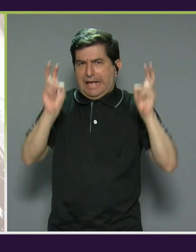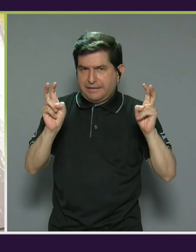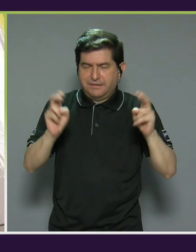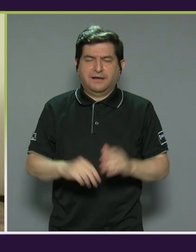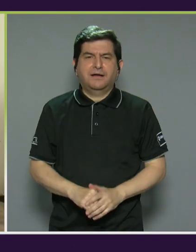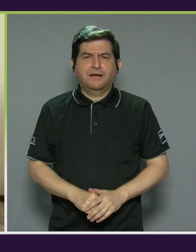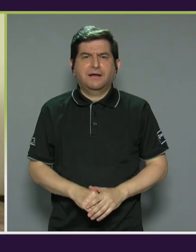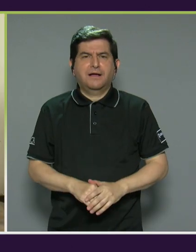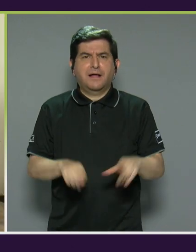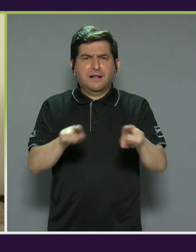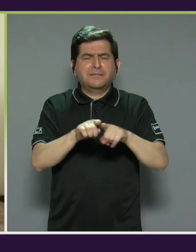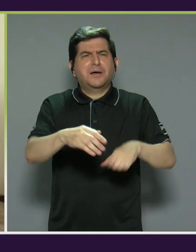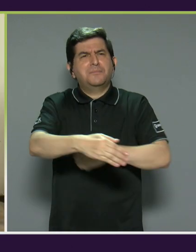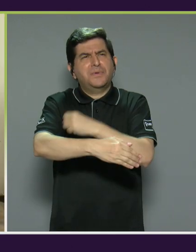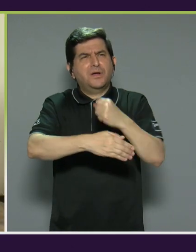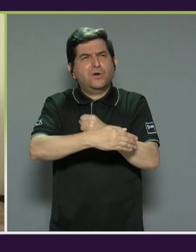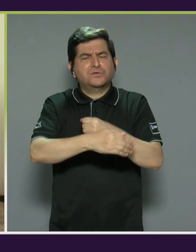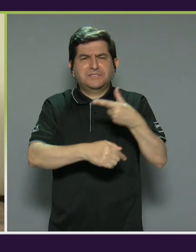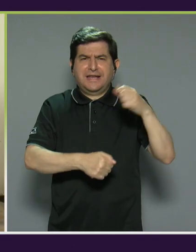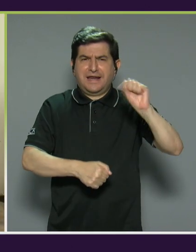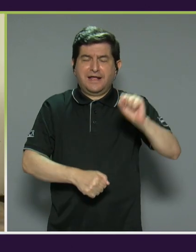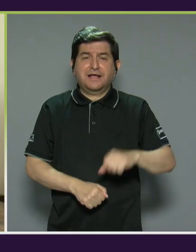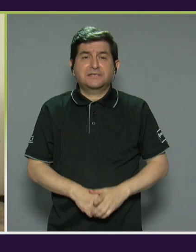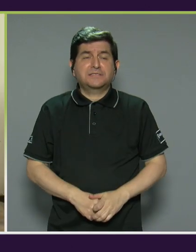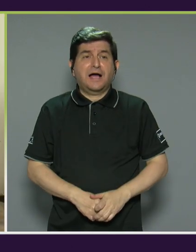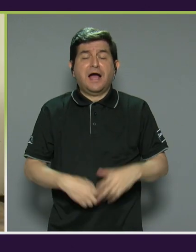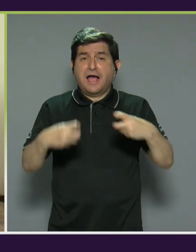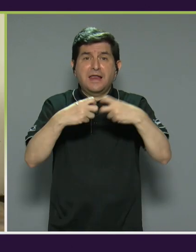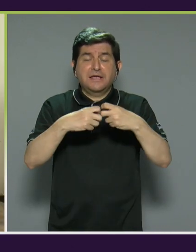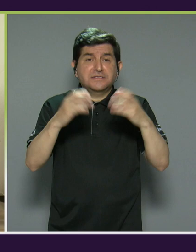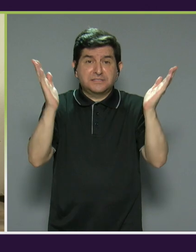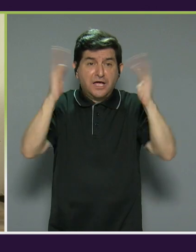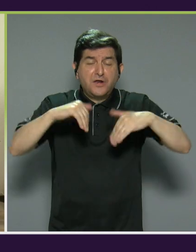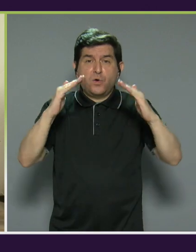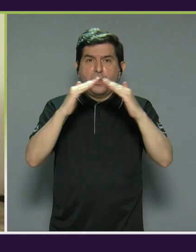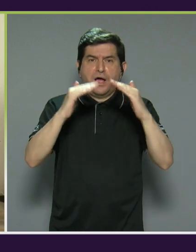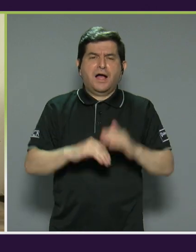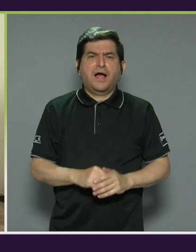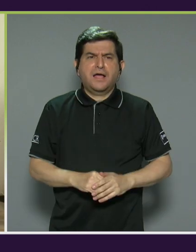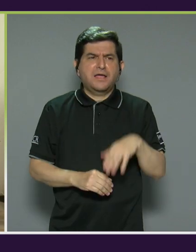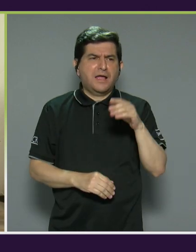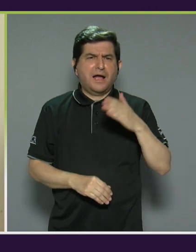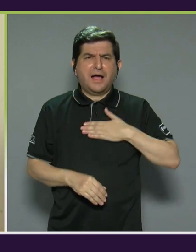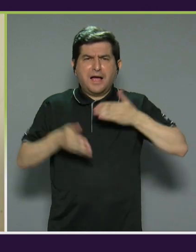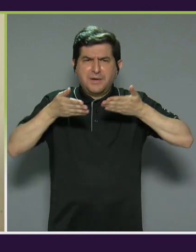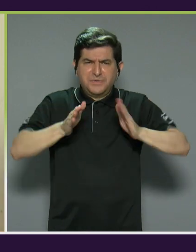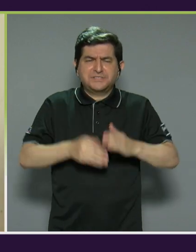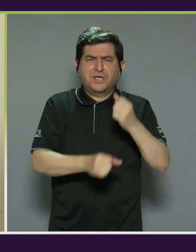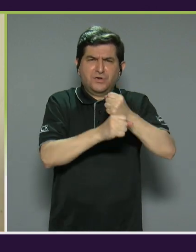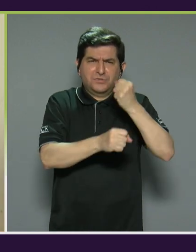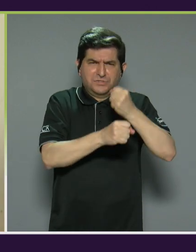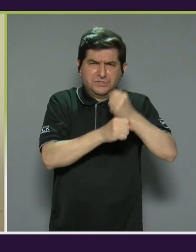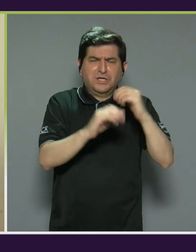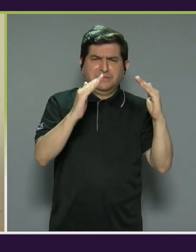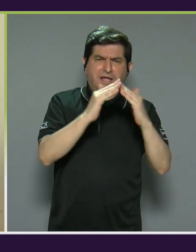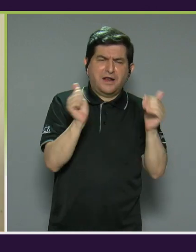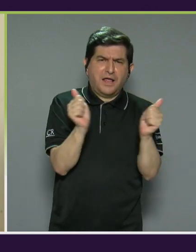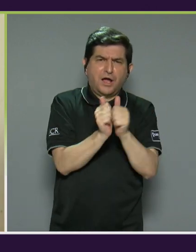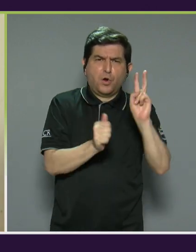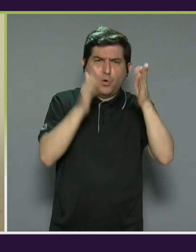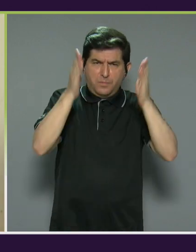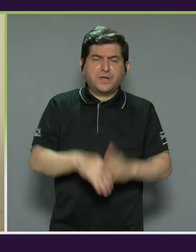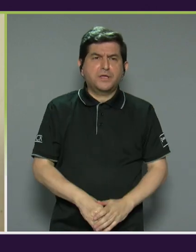Inclusive cocinaba con gas y una vez se fue la luz en mi casa y estaban mis hijos haciendo una tarea con los compañeros y yo seguí cocinando y todos,